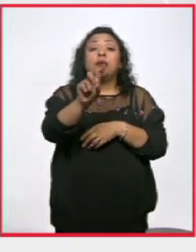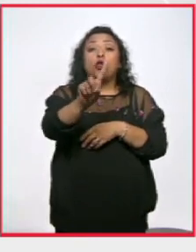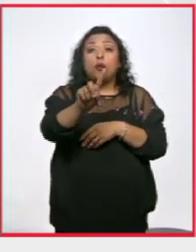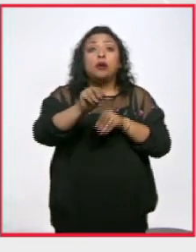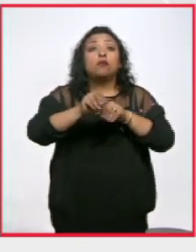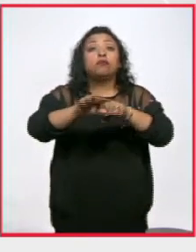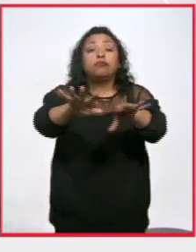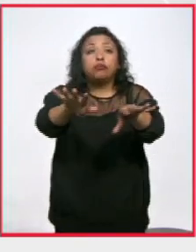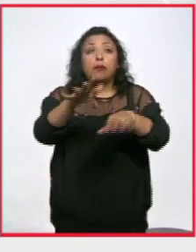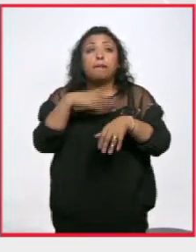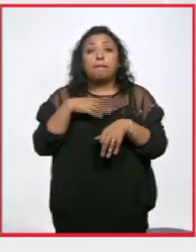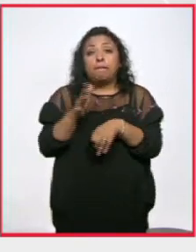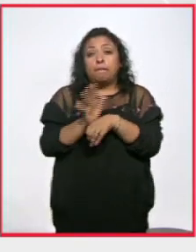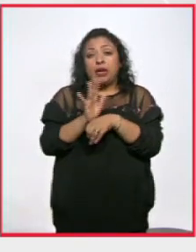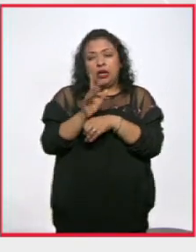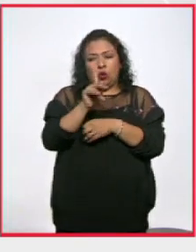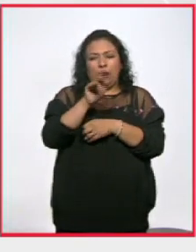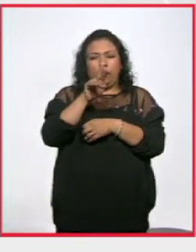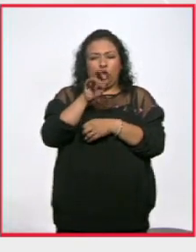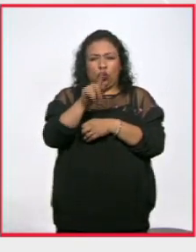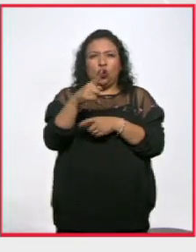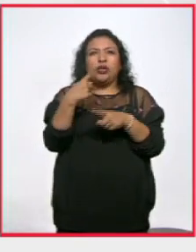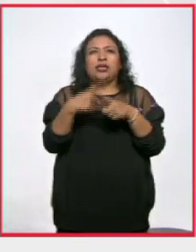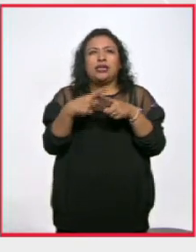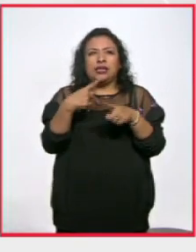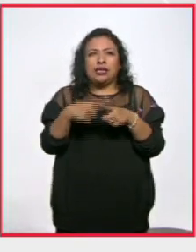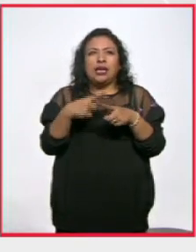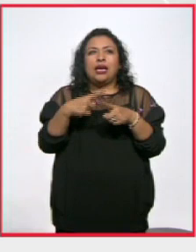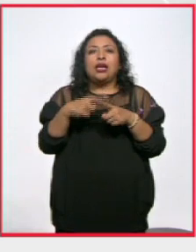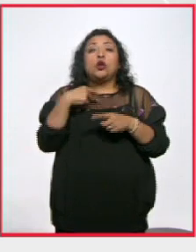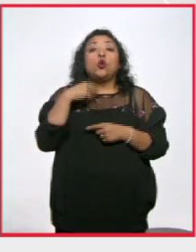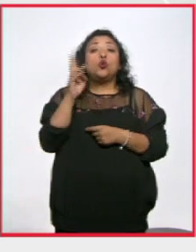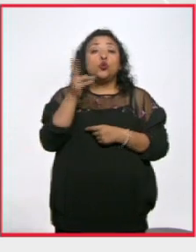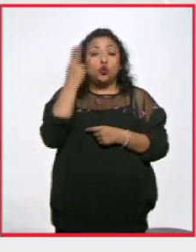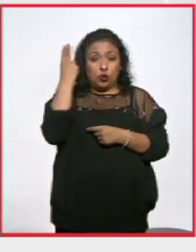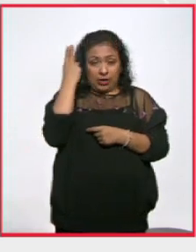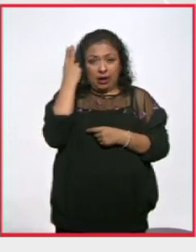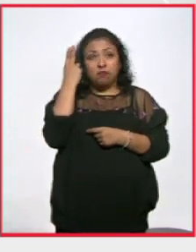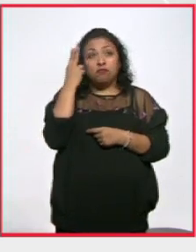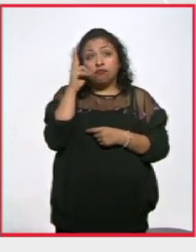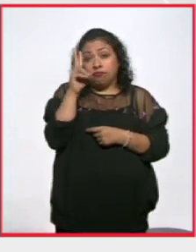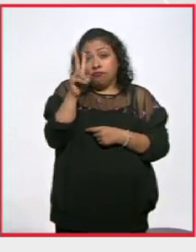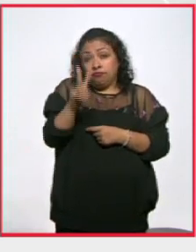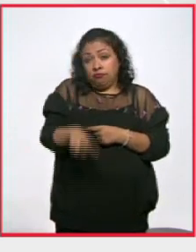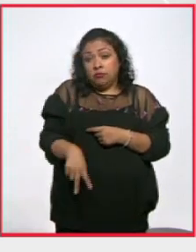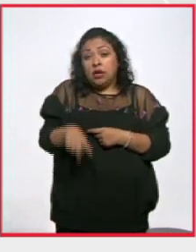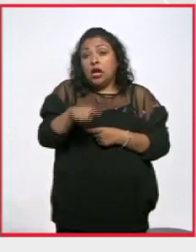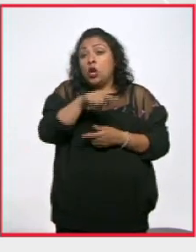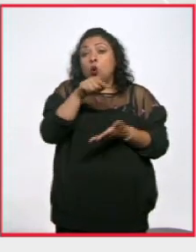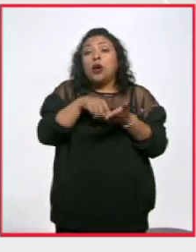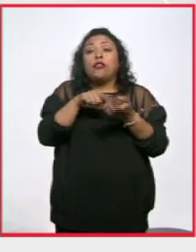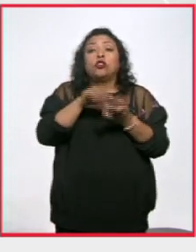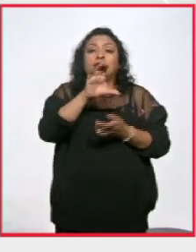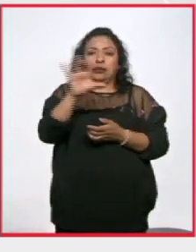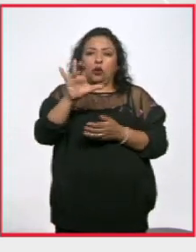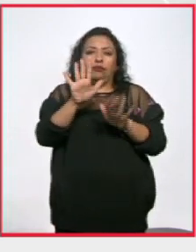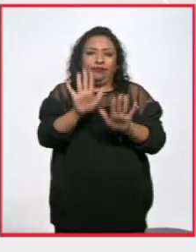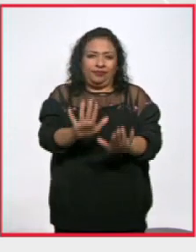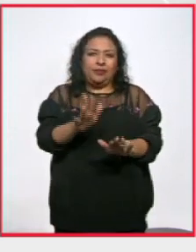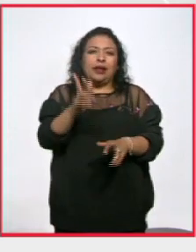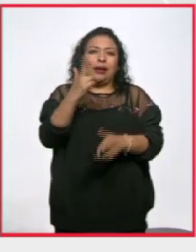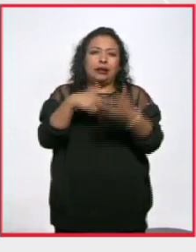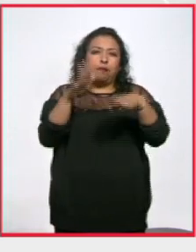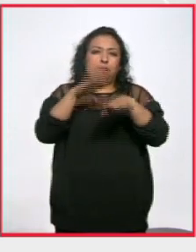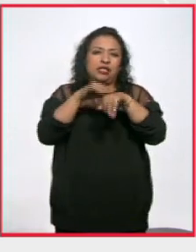comercial una película producida por la UNAM literalmente hecha en Seú no le cambien volvemos con